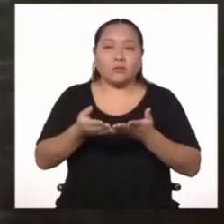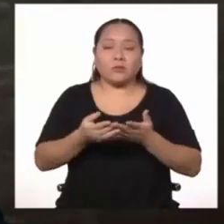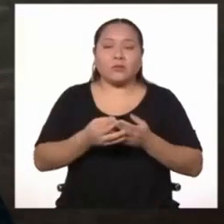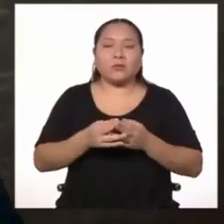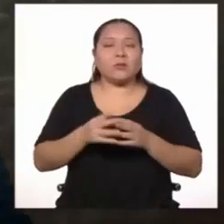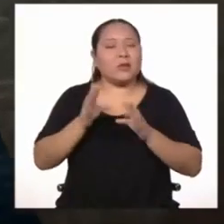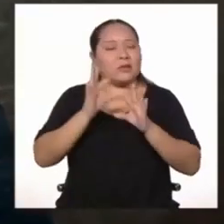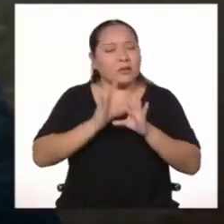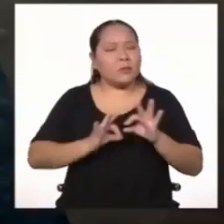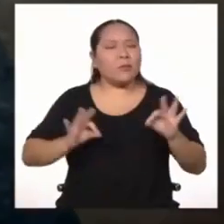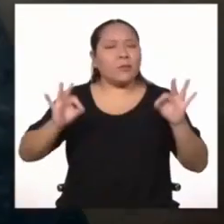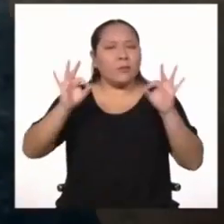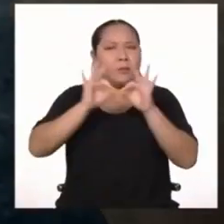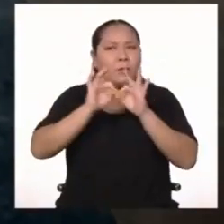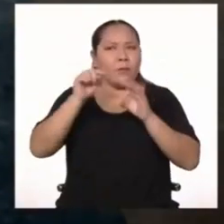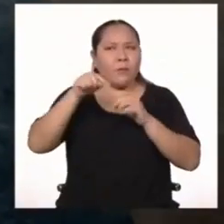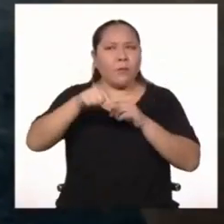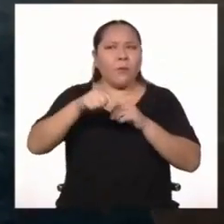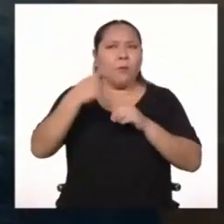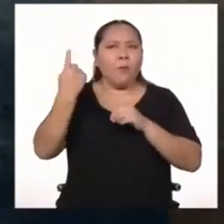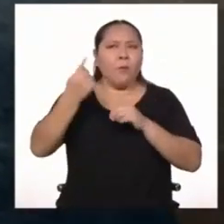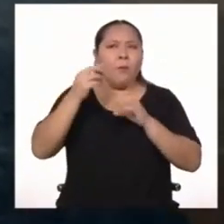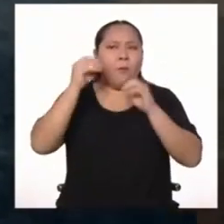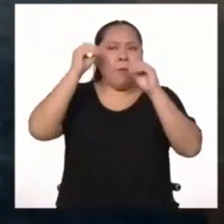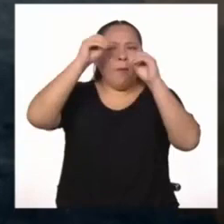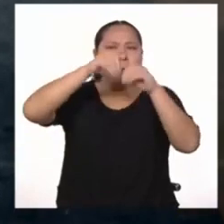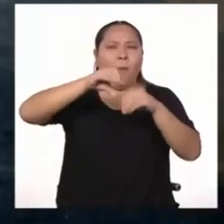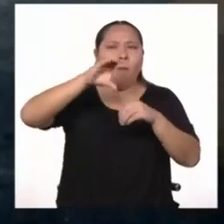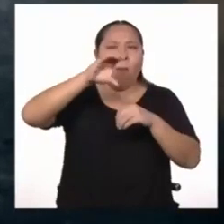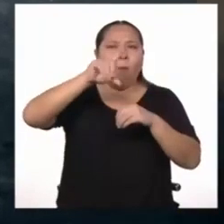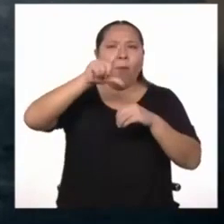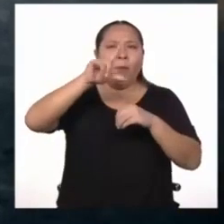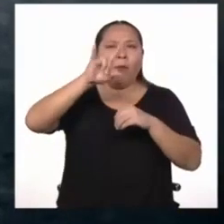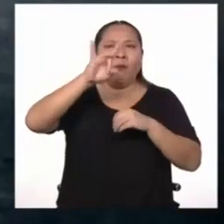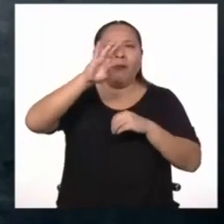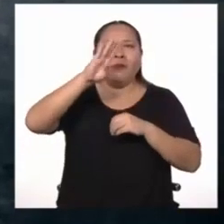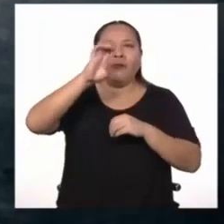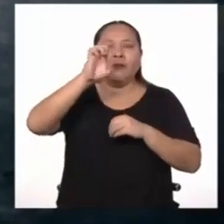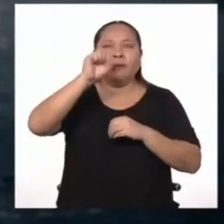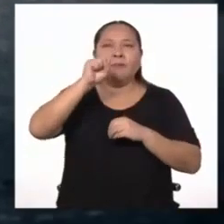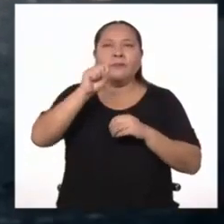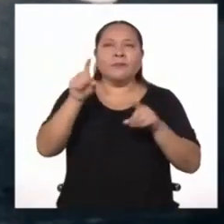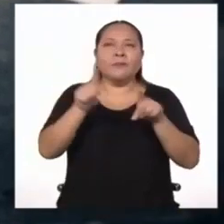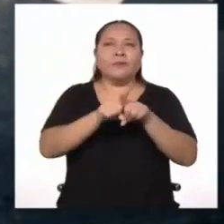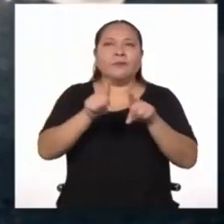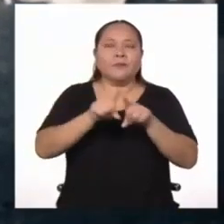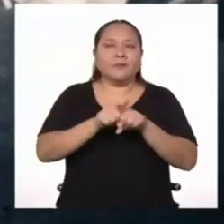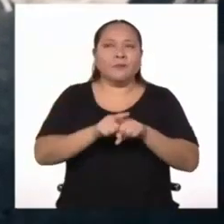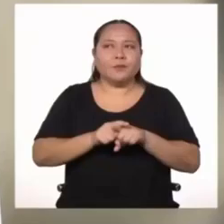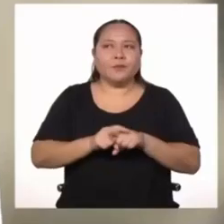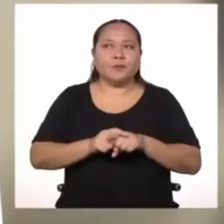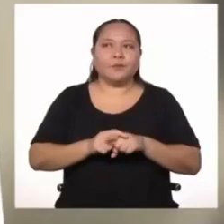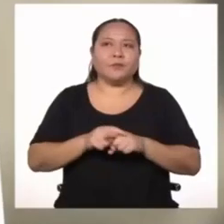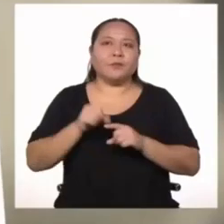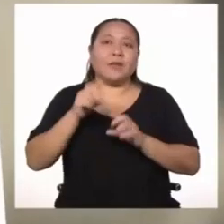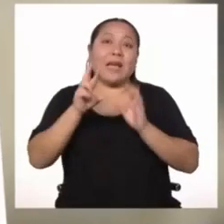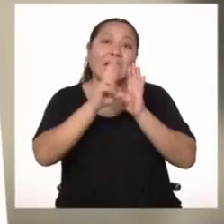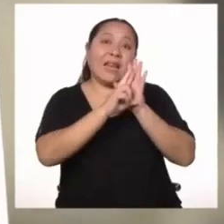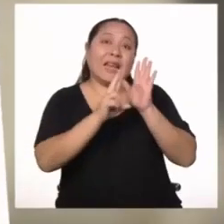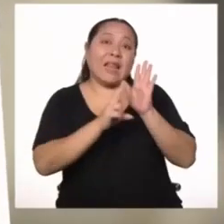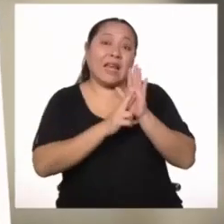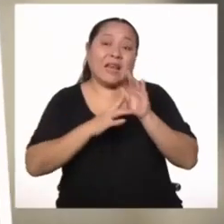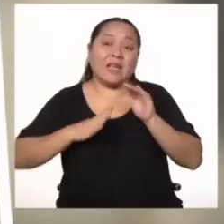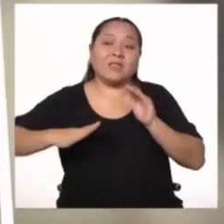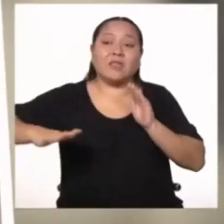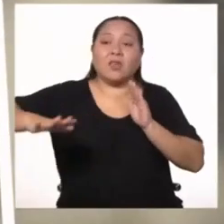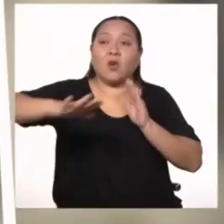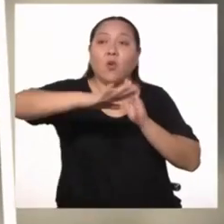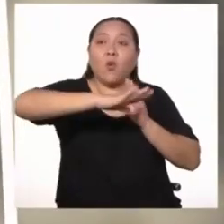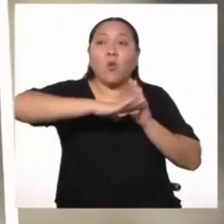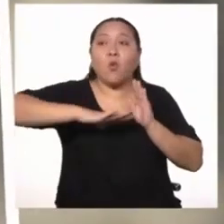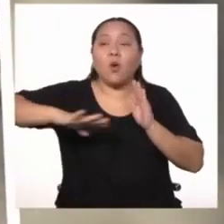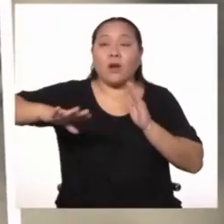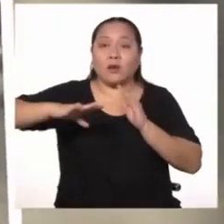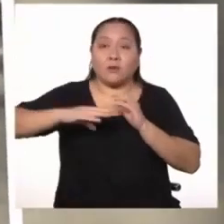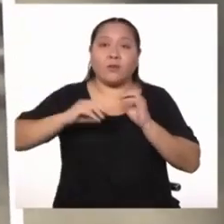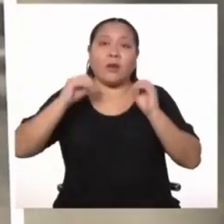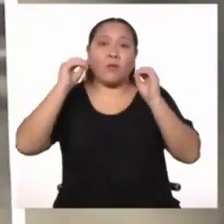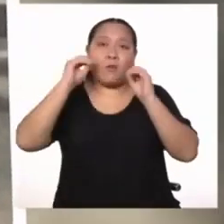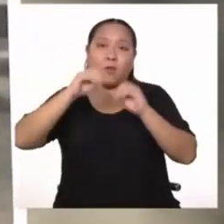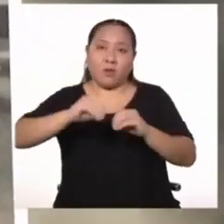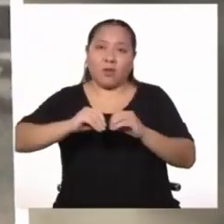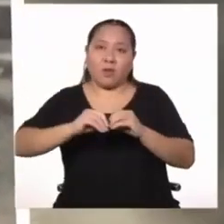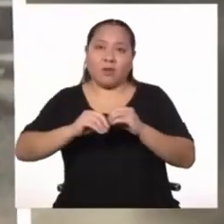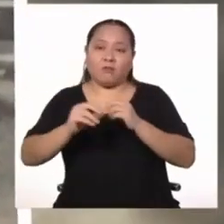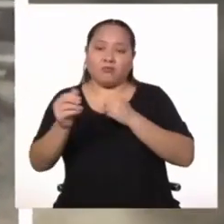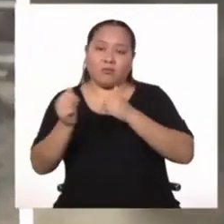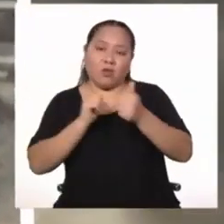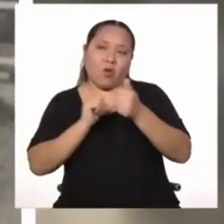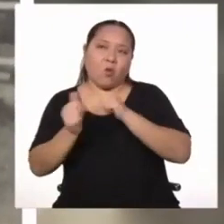fundamental no solo por los clubes, sino también porque había que tener reglas comunes para desarrollar una